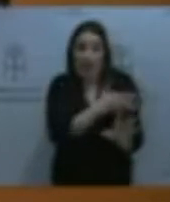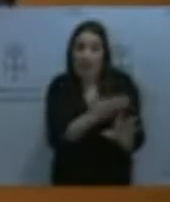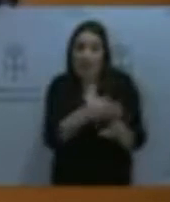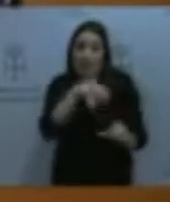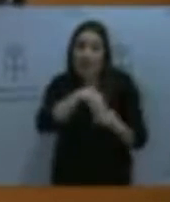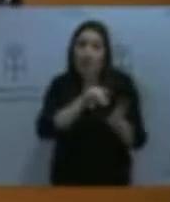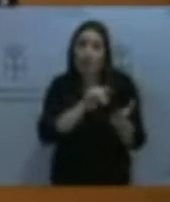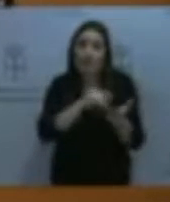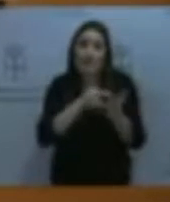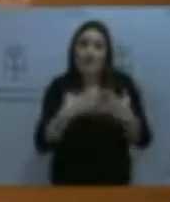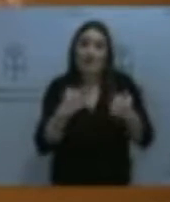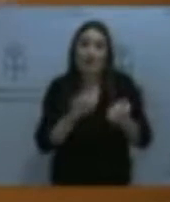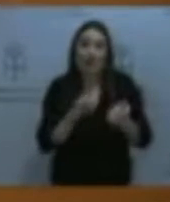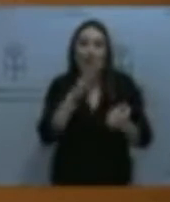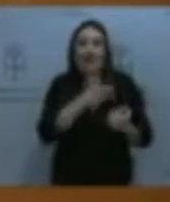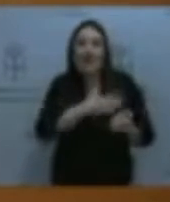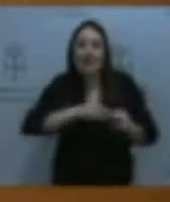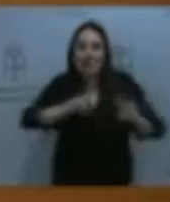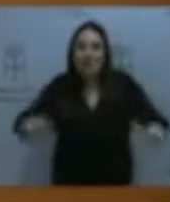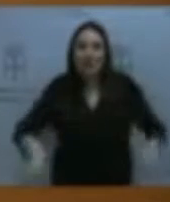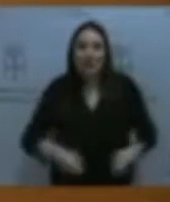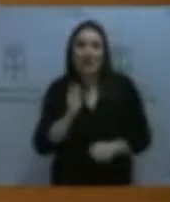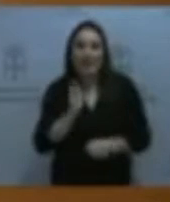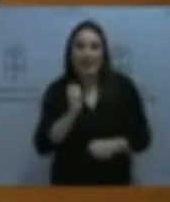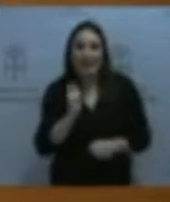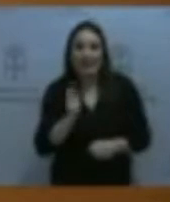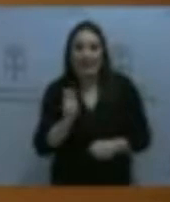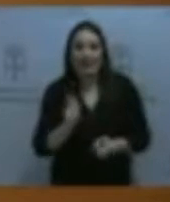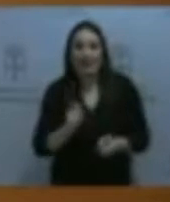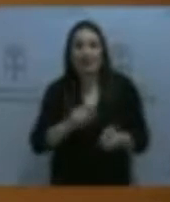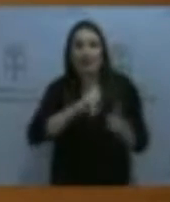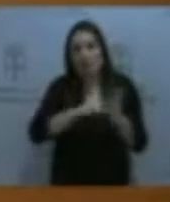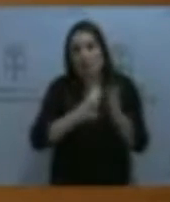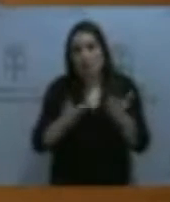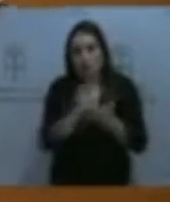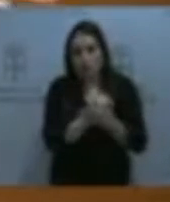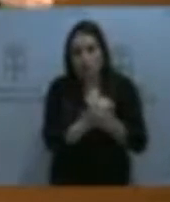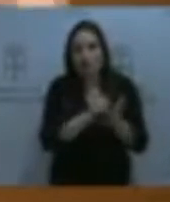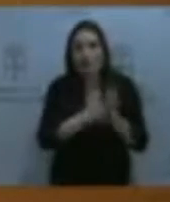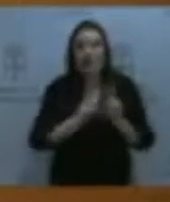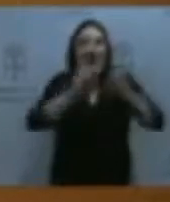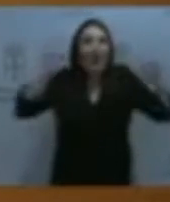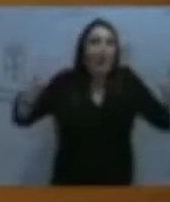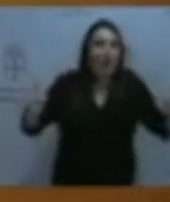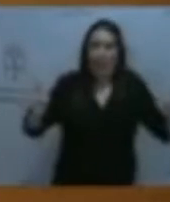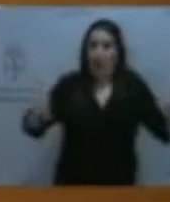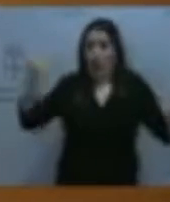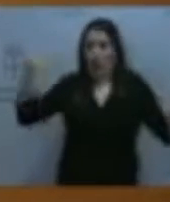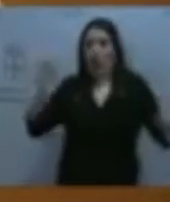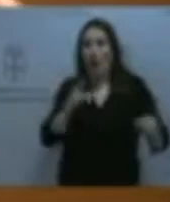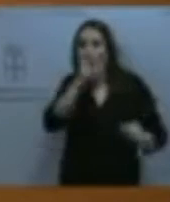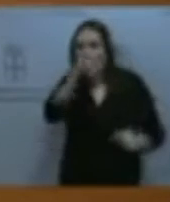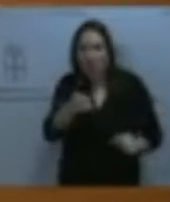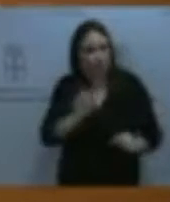sanitario, es una actualización permanente de los medios. Es decir, no anualmente como se hacía o cada dos años,